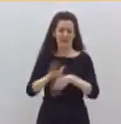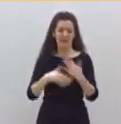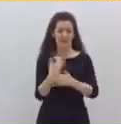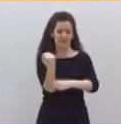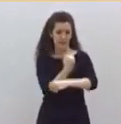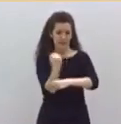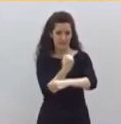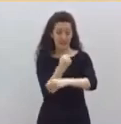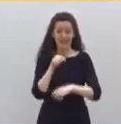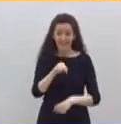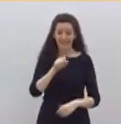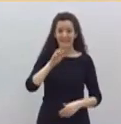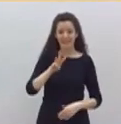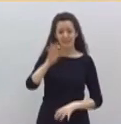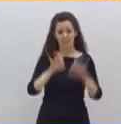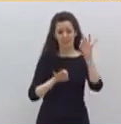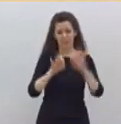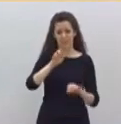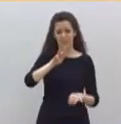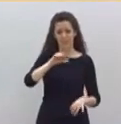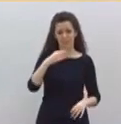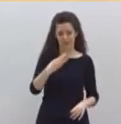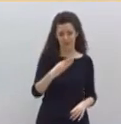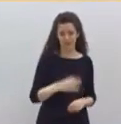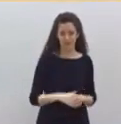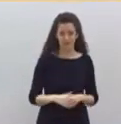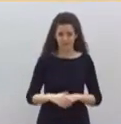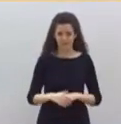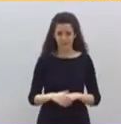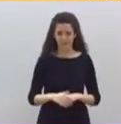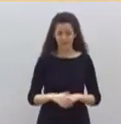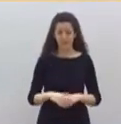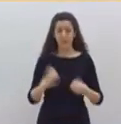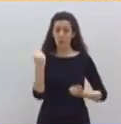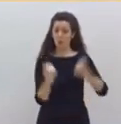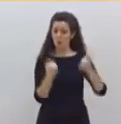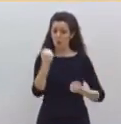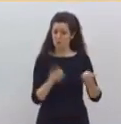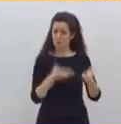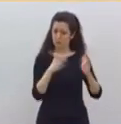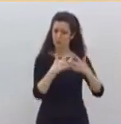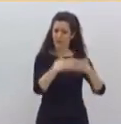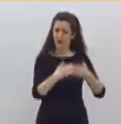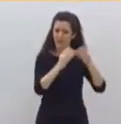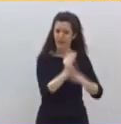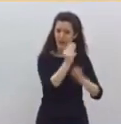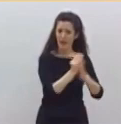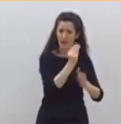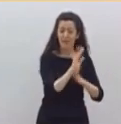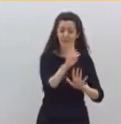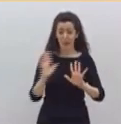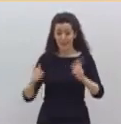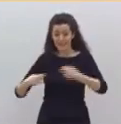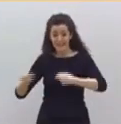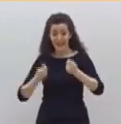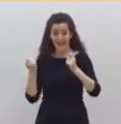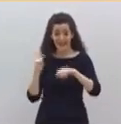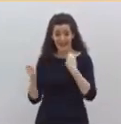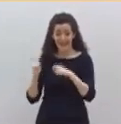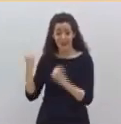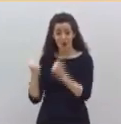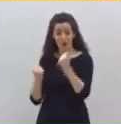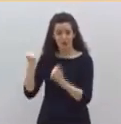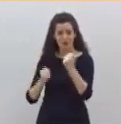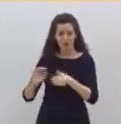Producto Interior Bruto. No es de recibo que se permita fabricar coches y no se permita abrir los concesionarios, cuando es una industria que representa el 40%